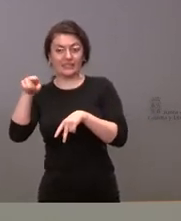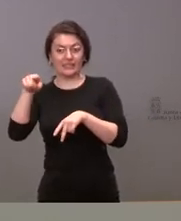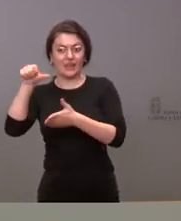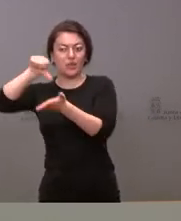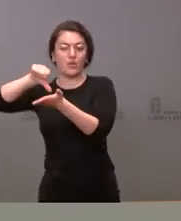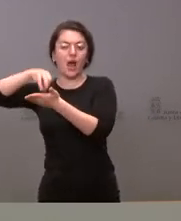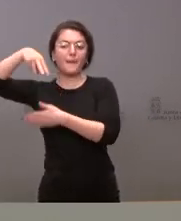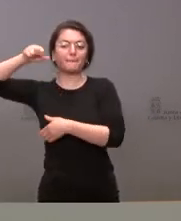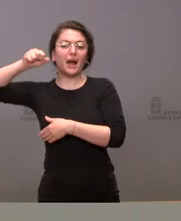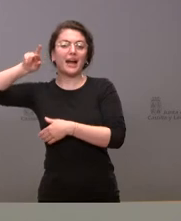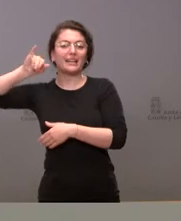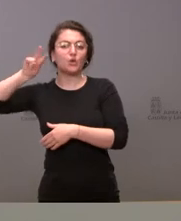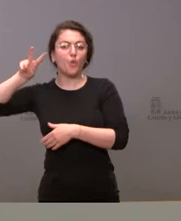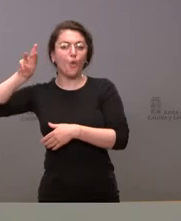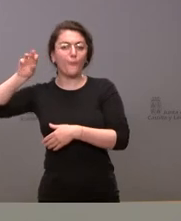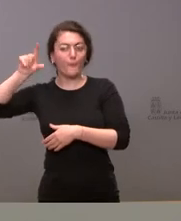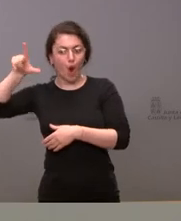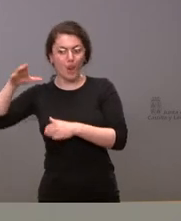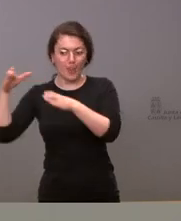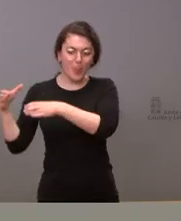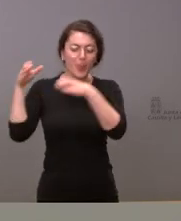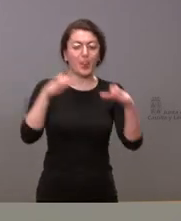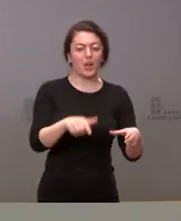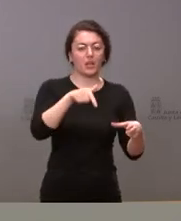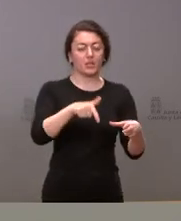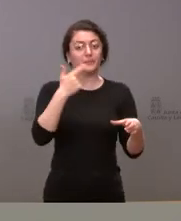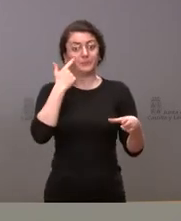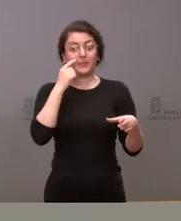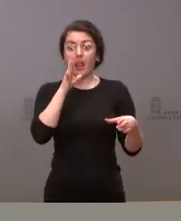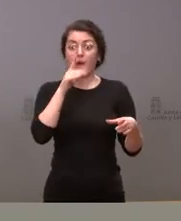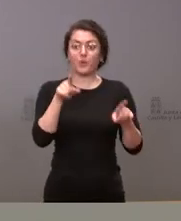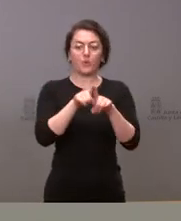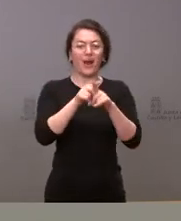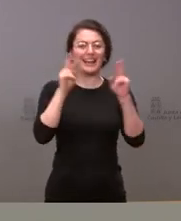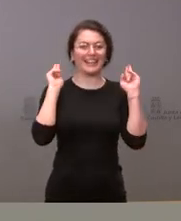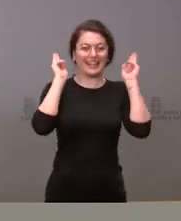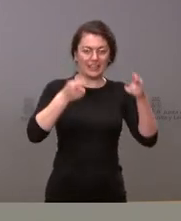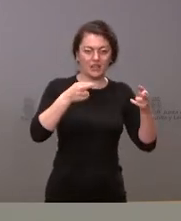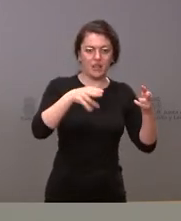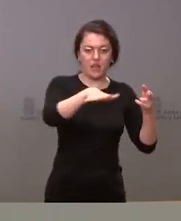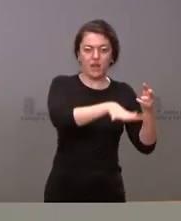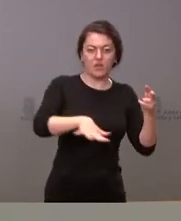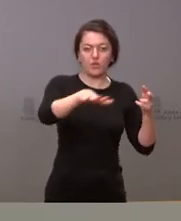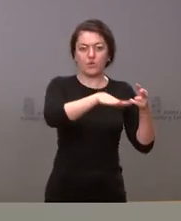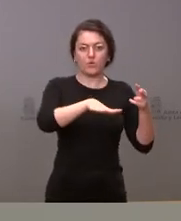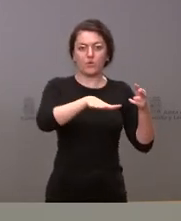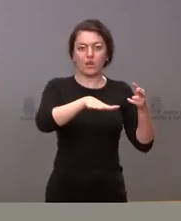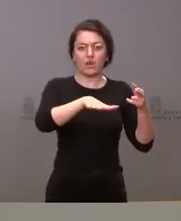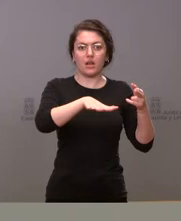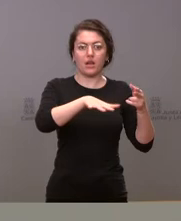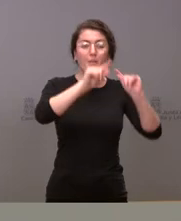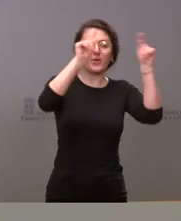Ucrania estamos hablando de que están en una residencia ubicada en Armenteros en Salamanca